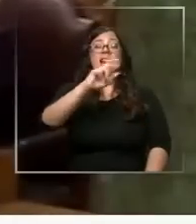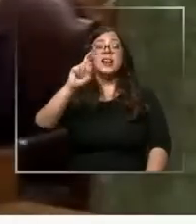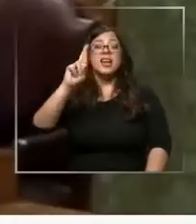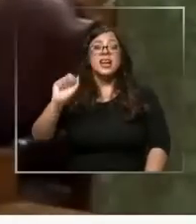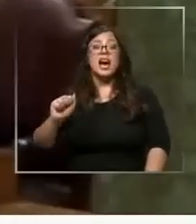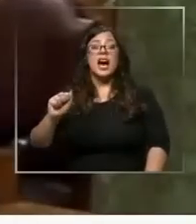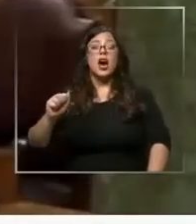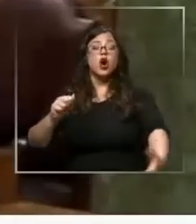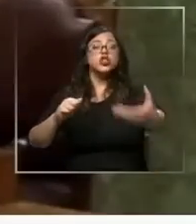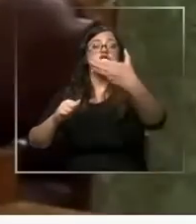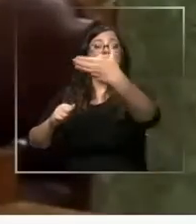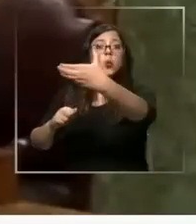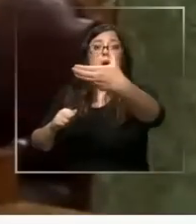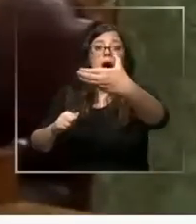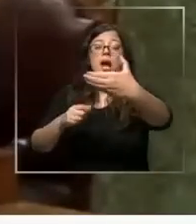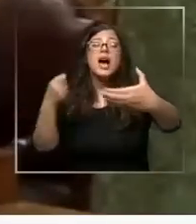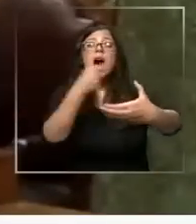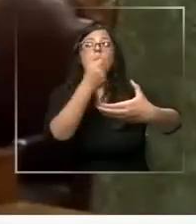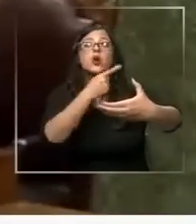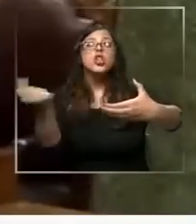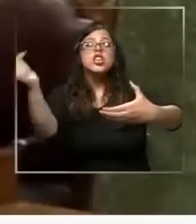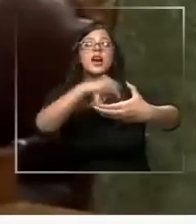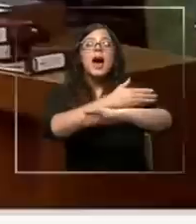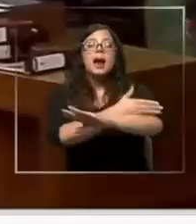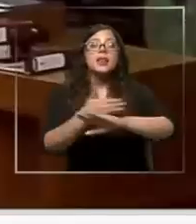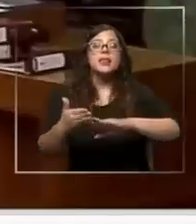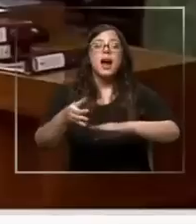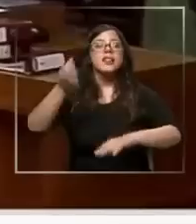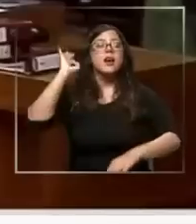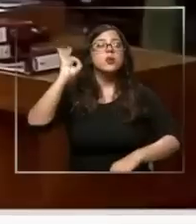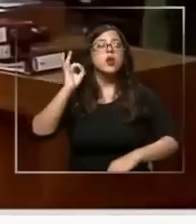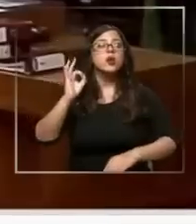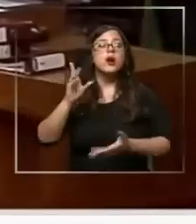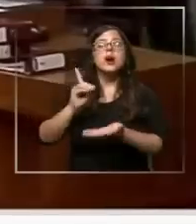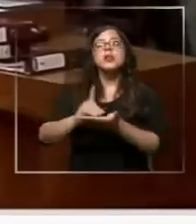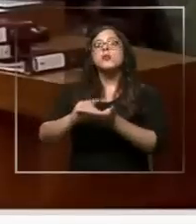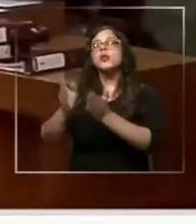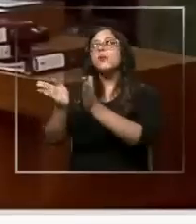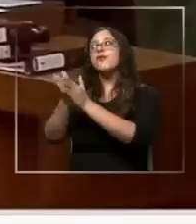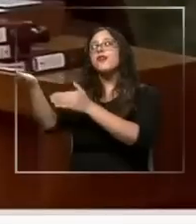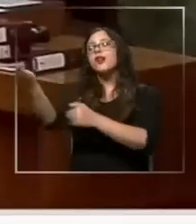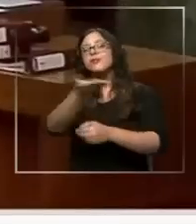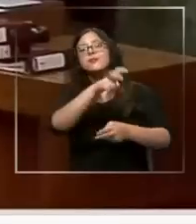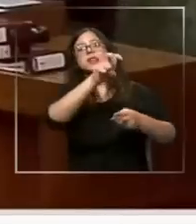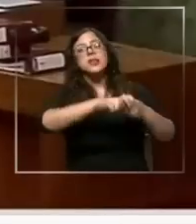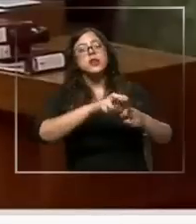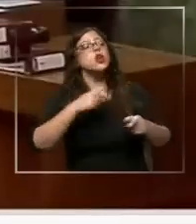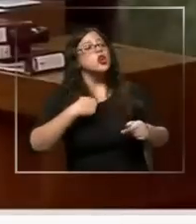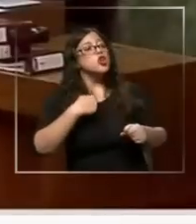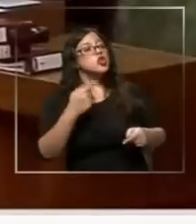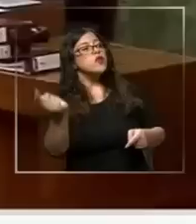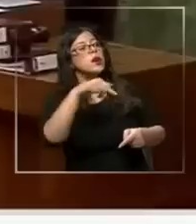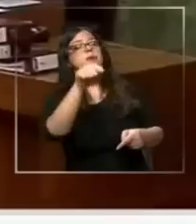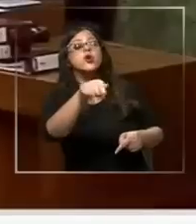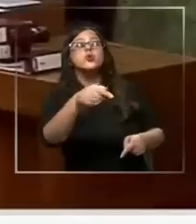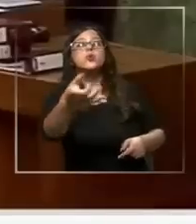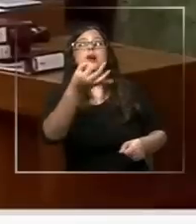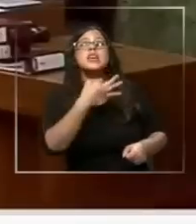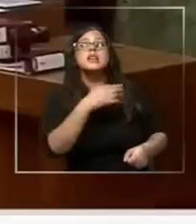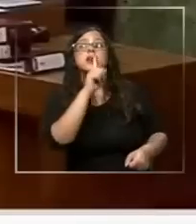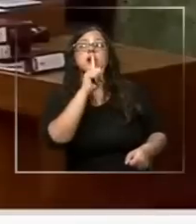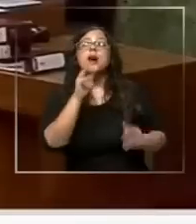directamente, acusándolo de llegar tarde a la sesión. Diputado, tome asiento, por favor. Bueno, diputado,